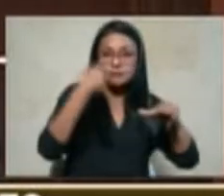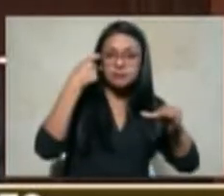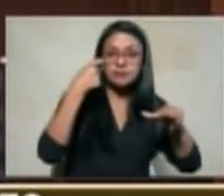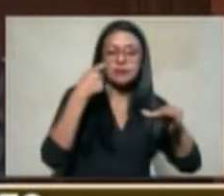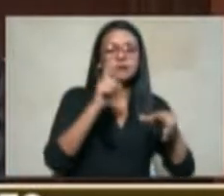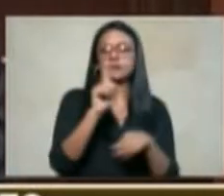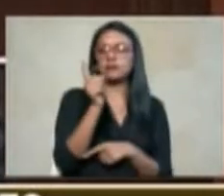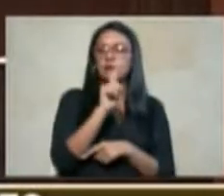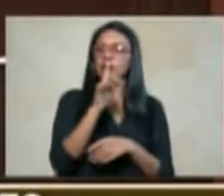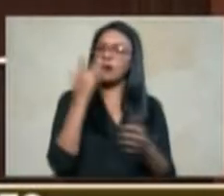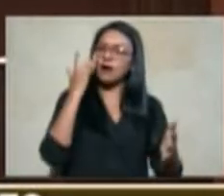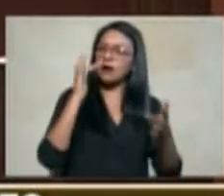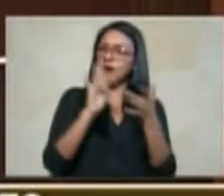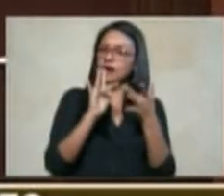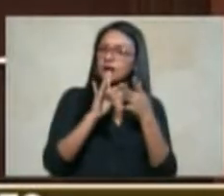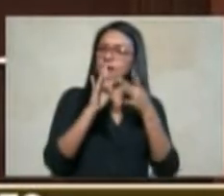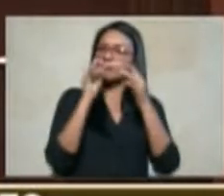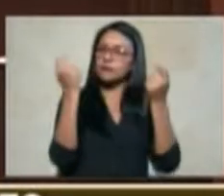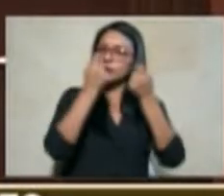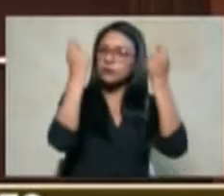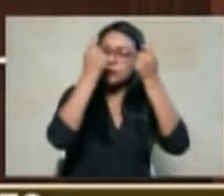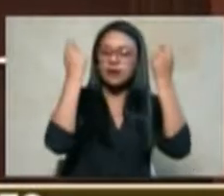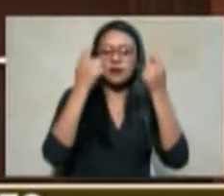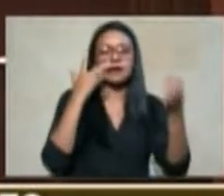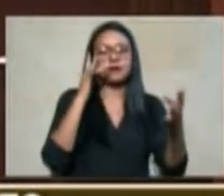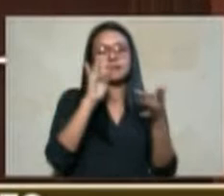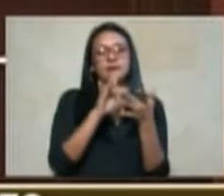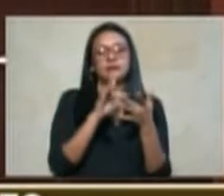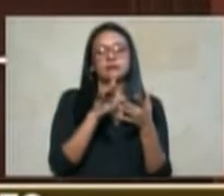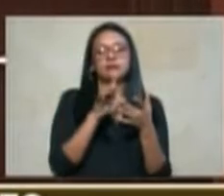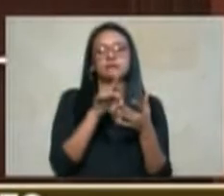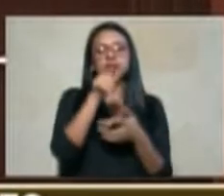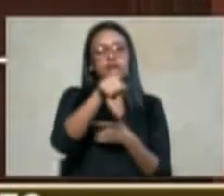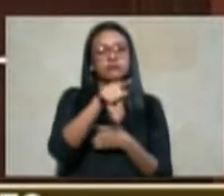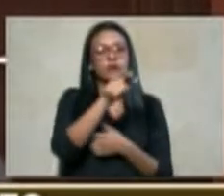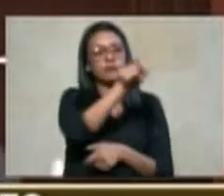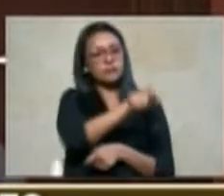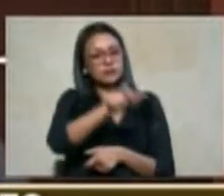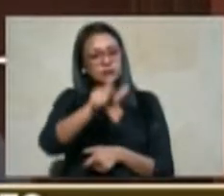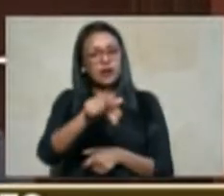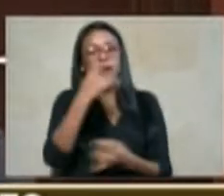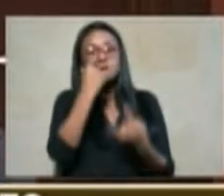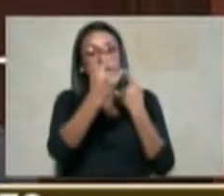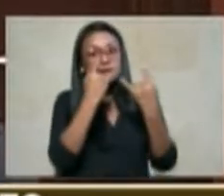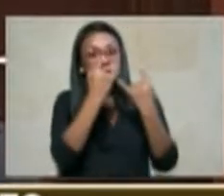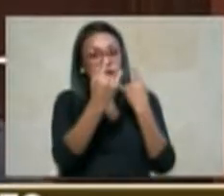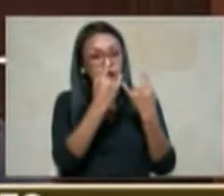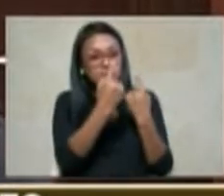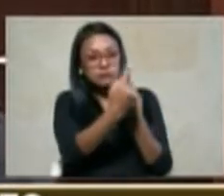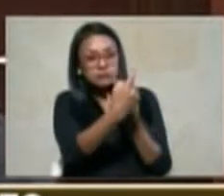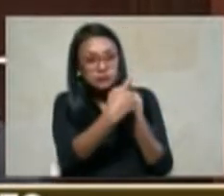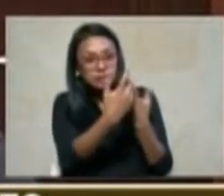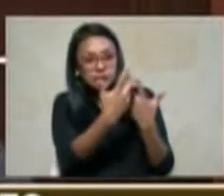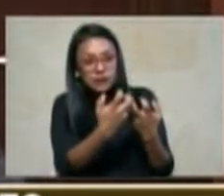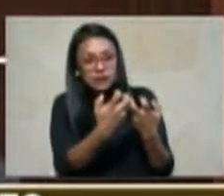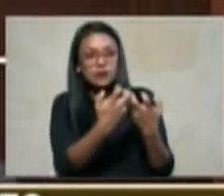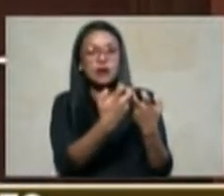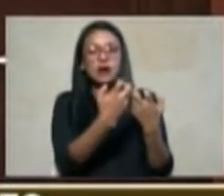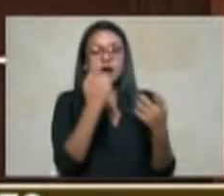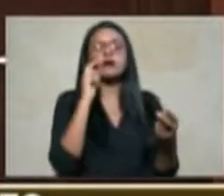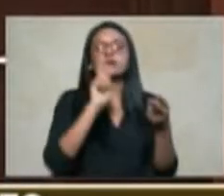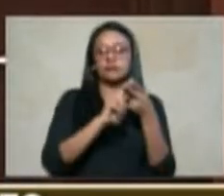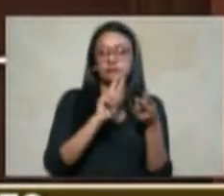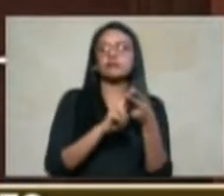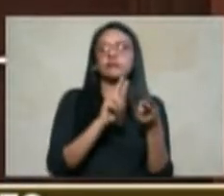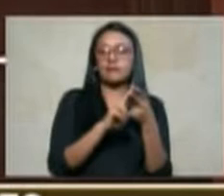publicidad en virtud de la cual terceros interesados pueden conocer que hay un proceso